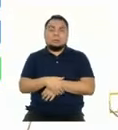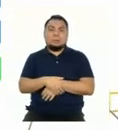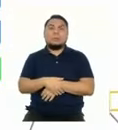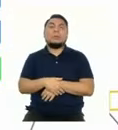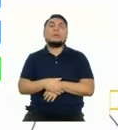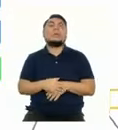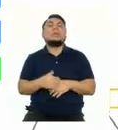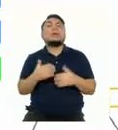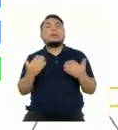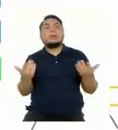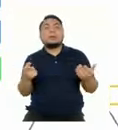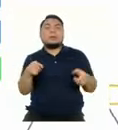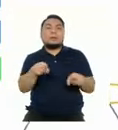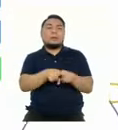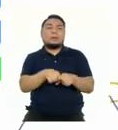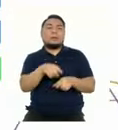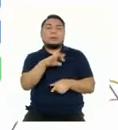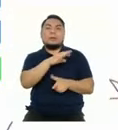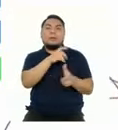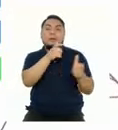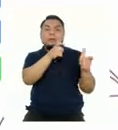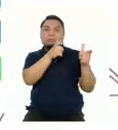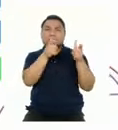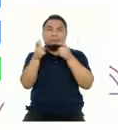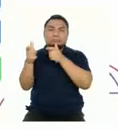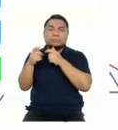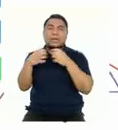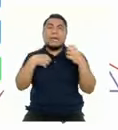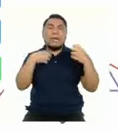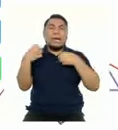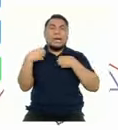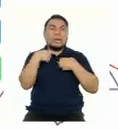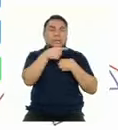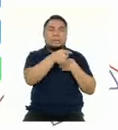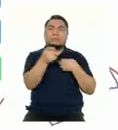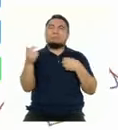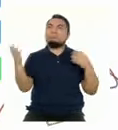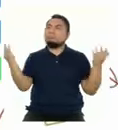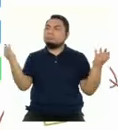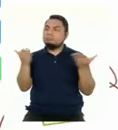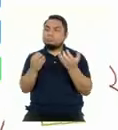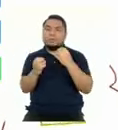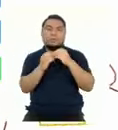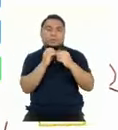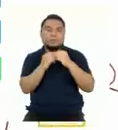Finalmente resuelven reclamos y controversias.